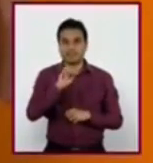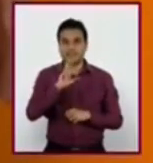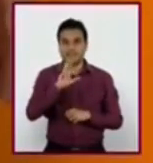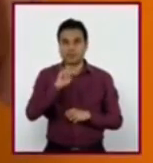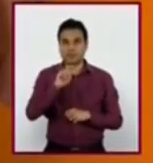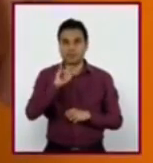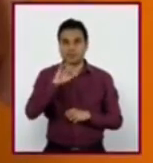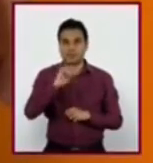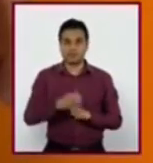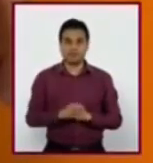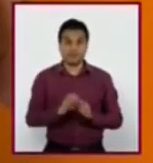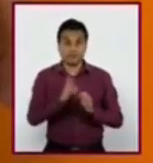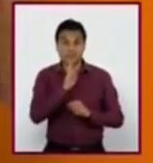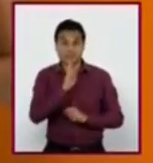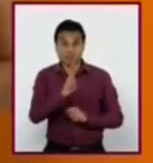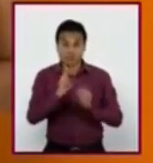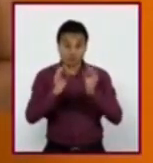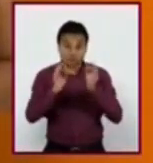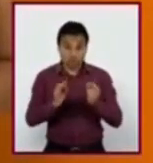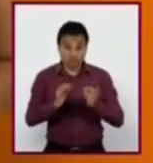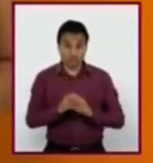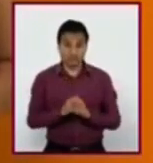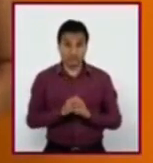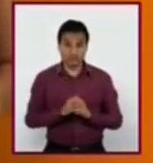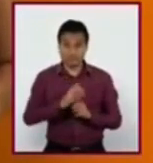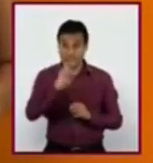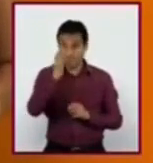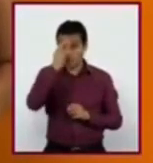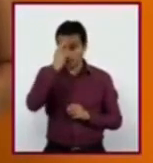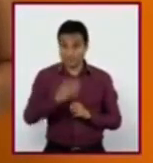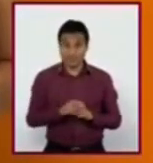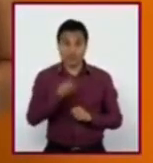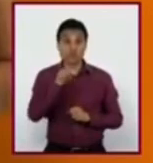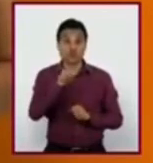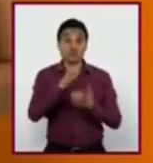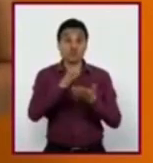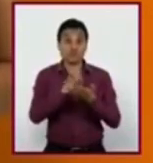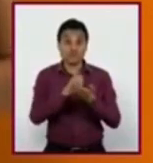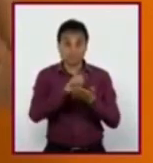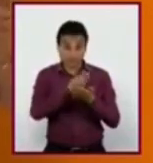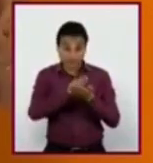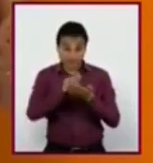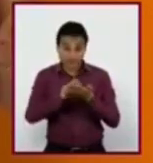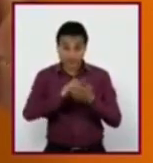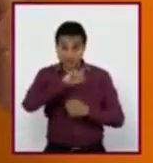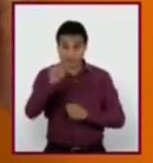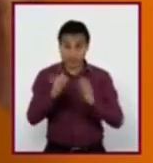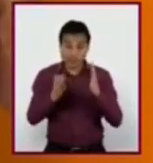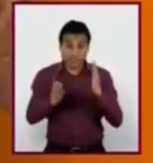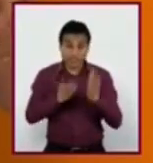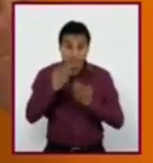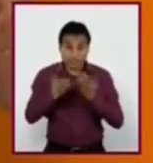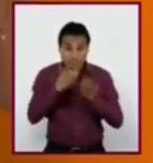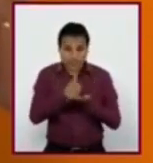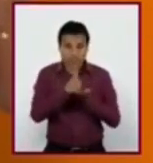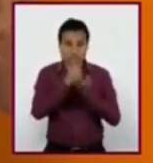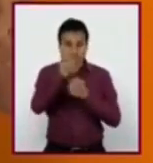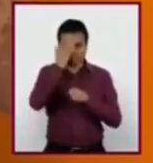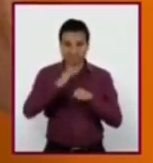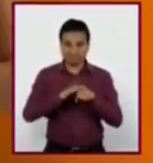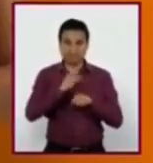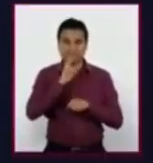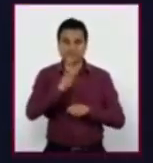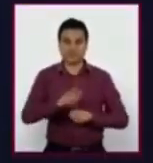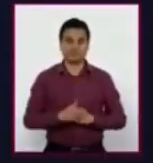¿Pudieron responder acertadamente? No olvidemos que repasar nuestros apuntes sobre la sesión puede ayudarnos a afianzar mejor nuestros